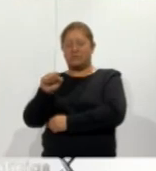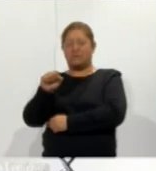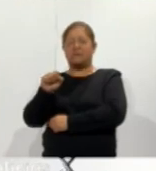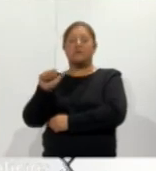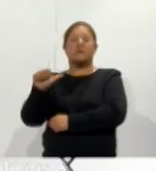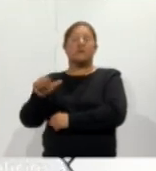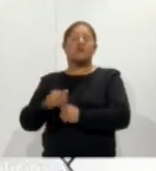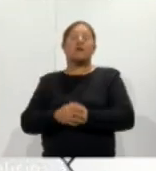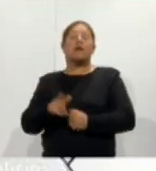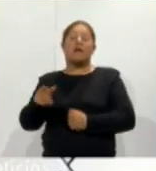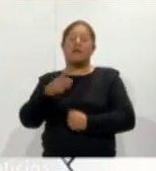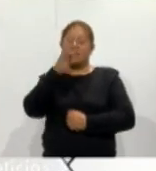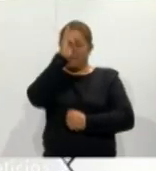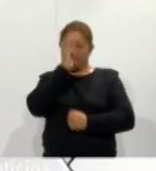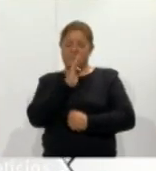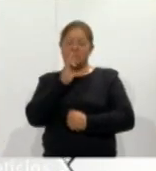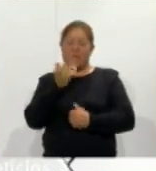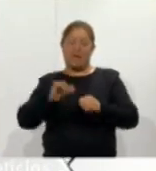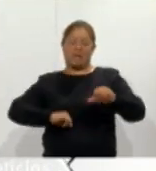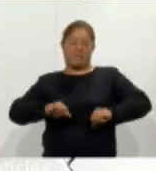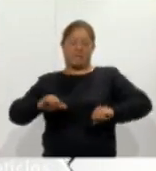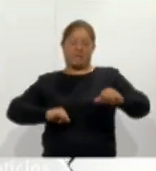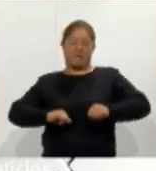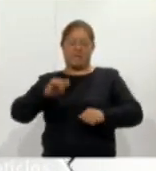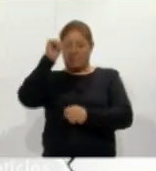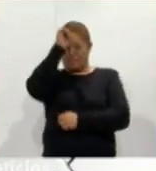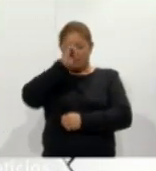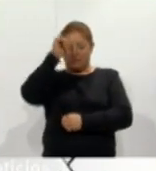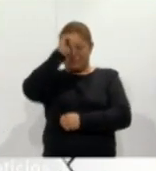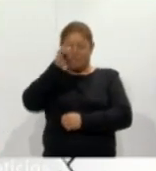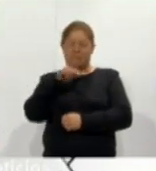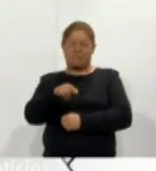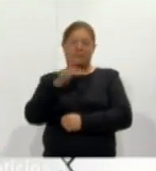misa oficial de reapertura de las actividades de la parroquia de San José